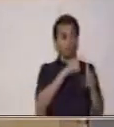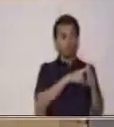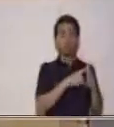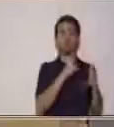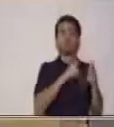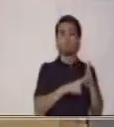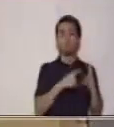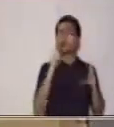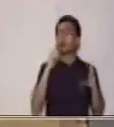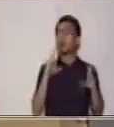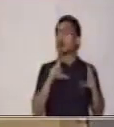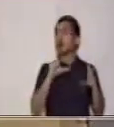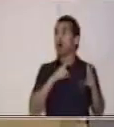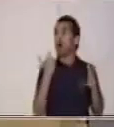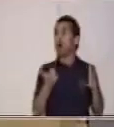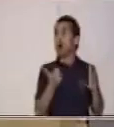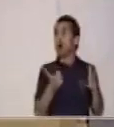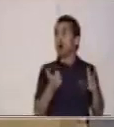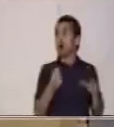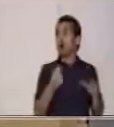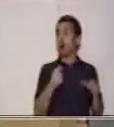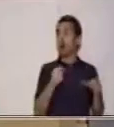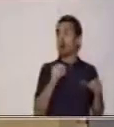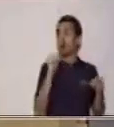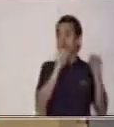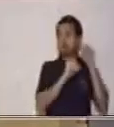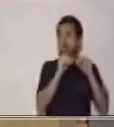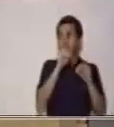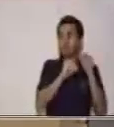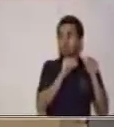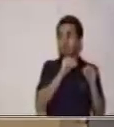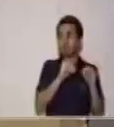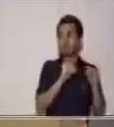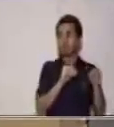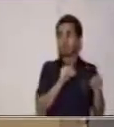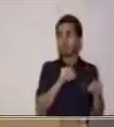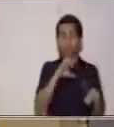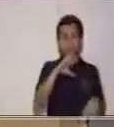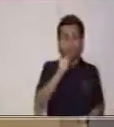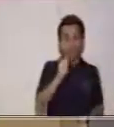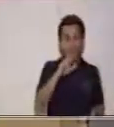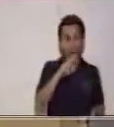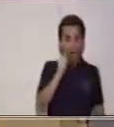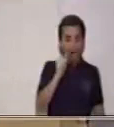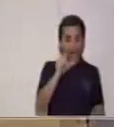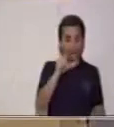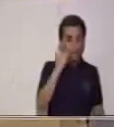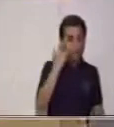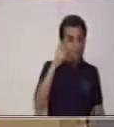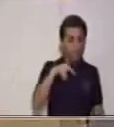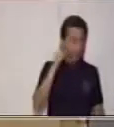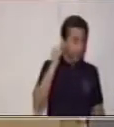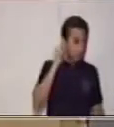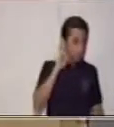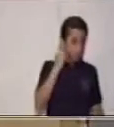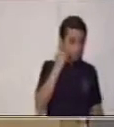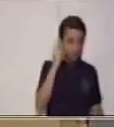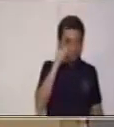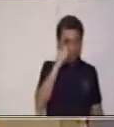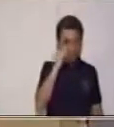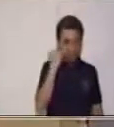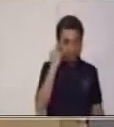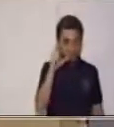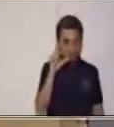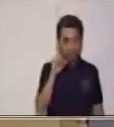cómo se va a dar a conocer el texto a las demás personas. Si hablamos de organización